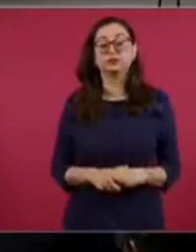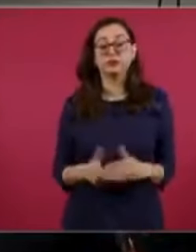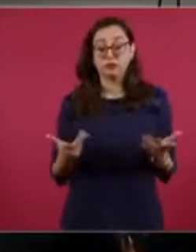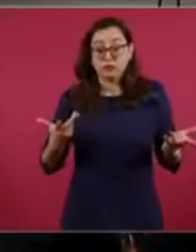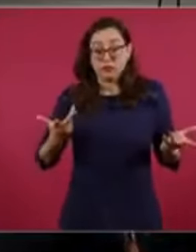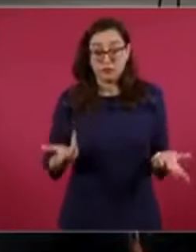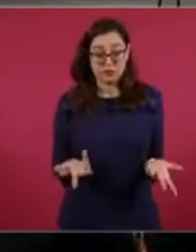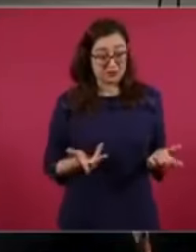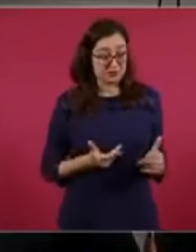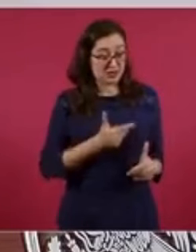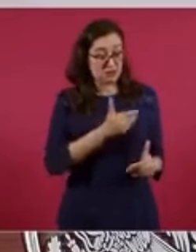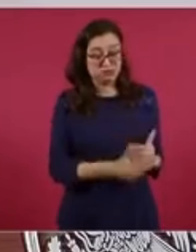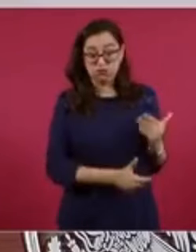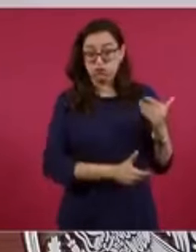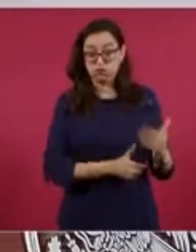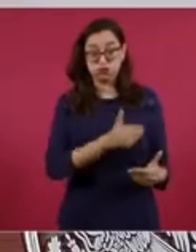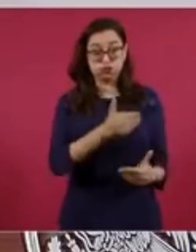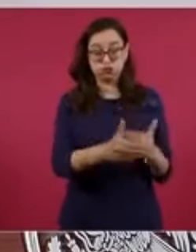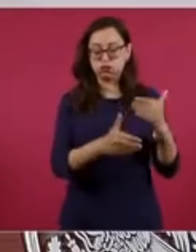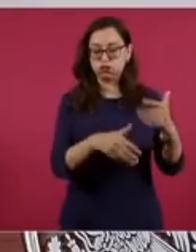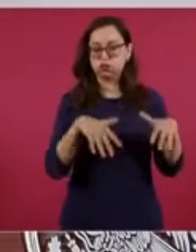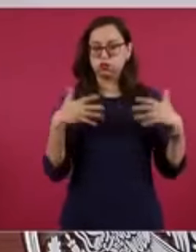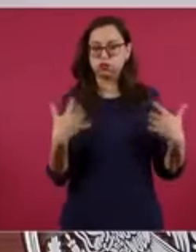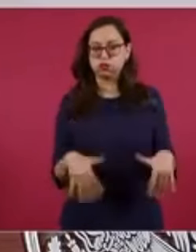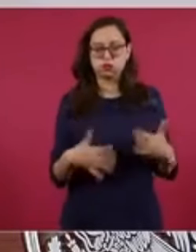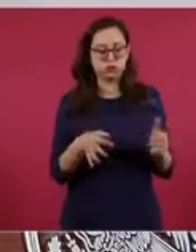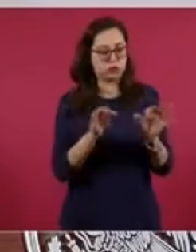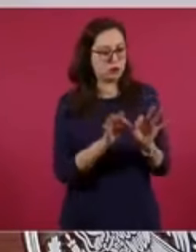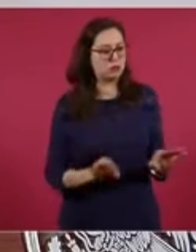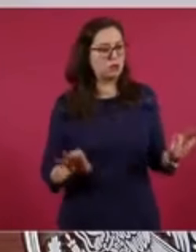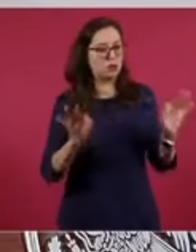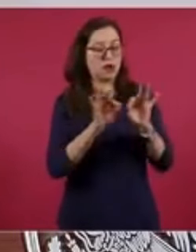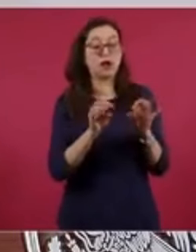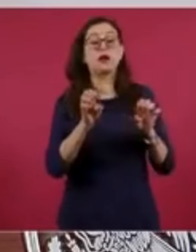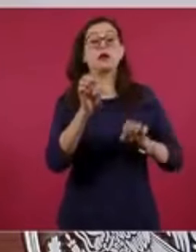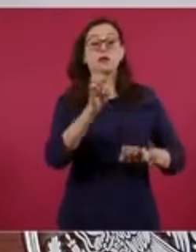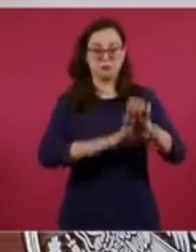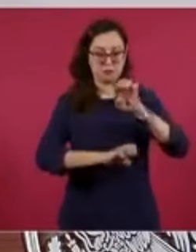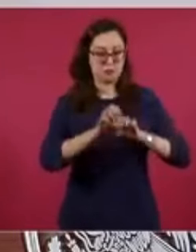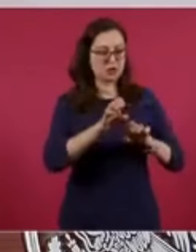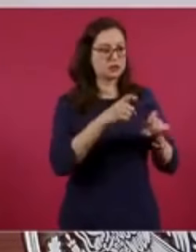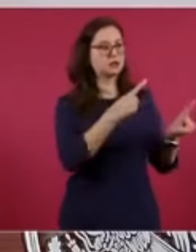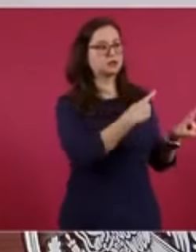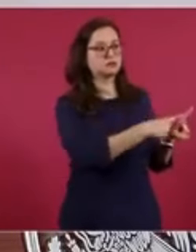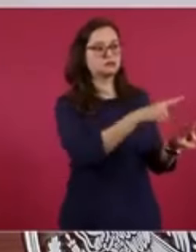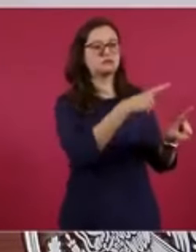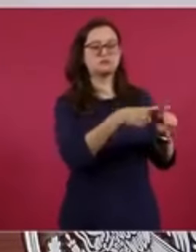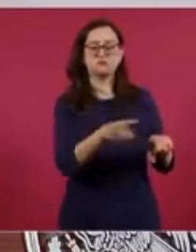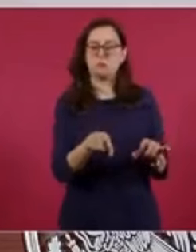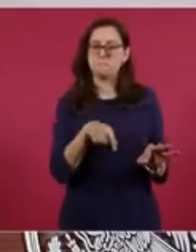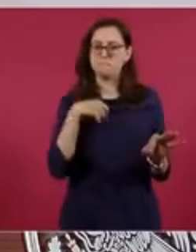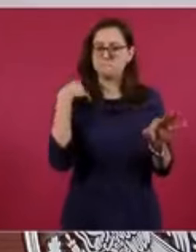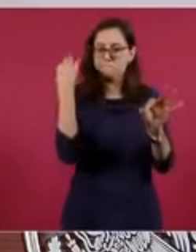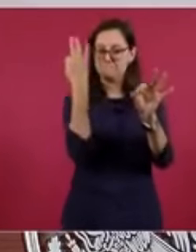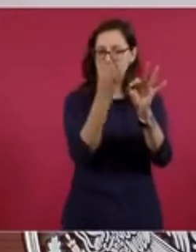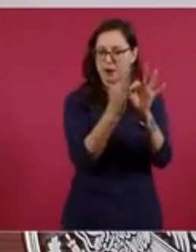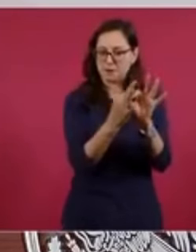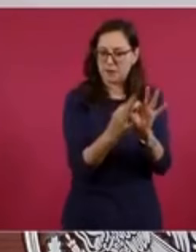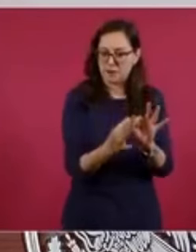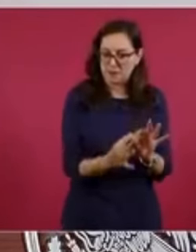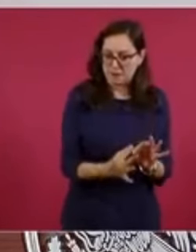todos estos trabajos y desde luego tenemos el compromiso de las empresas que han estado cumpliendo cabalmente su trabajo.